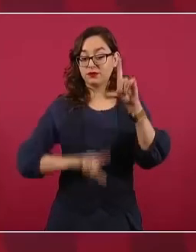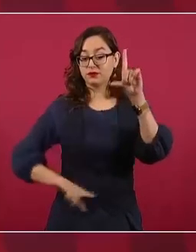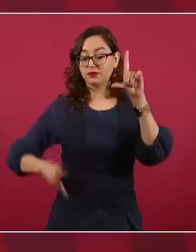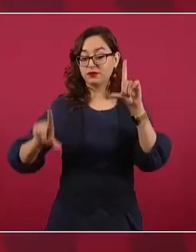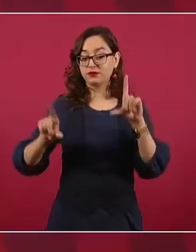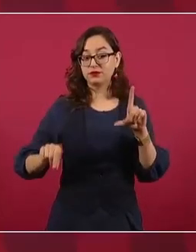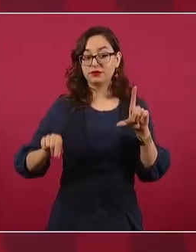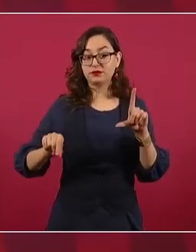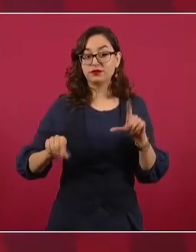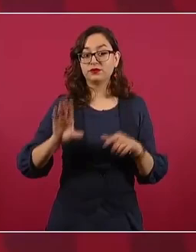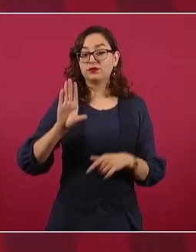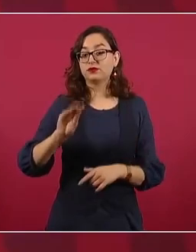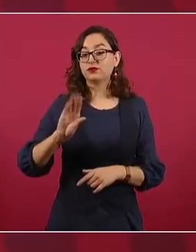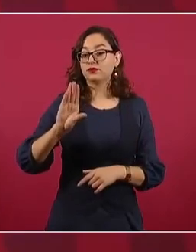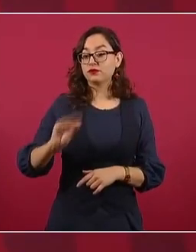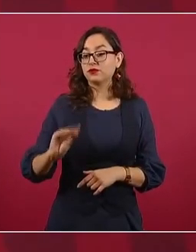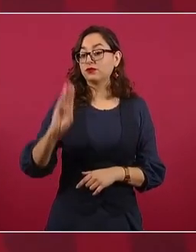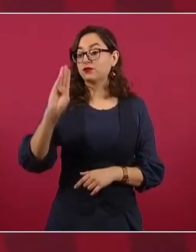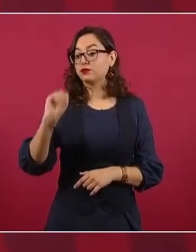de la población.